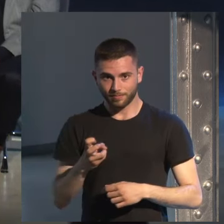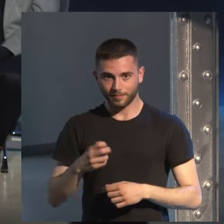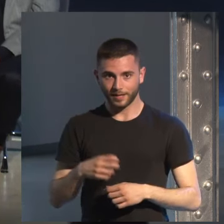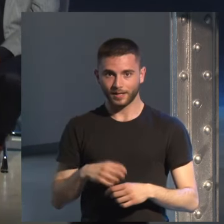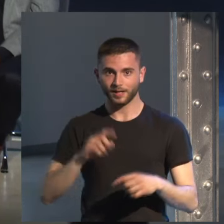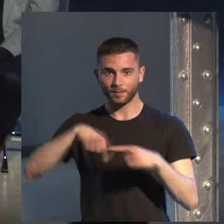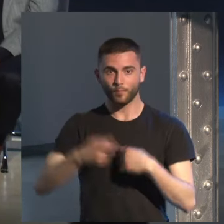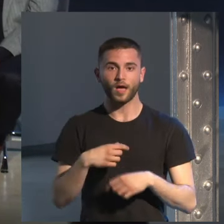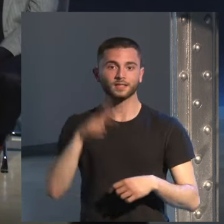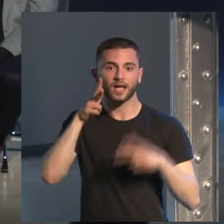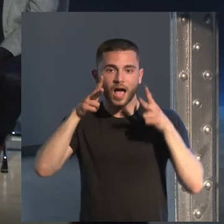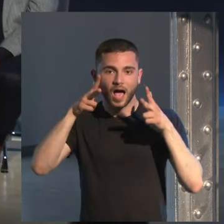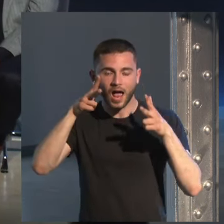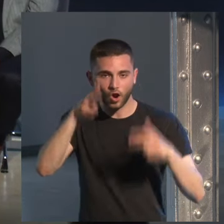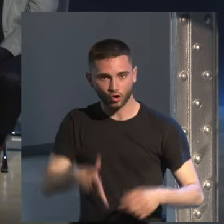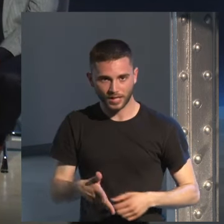de las películas